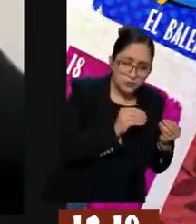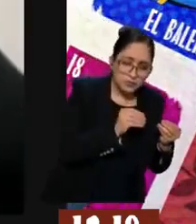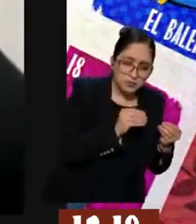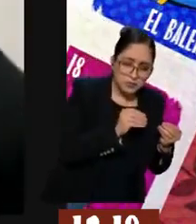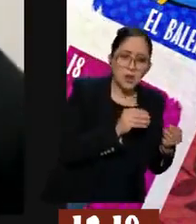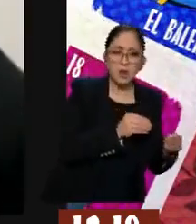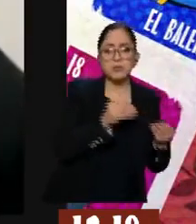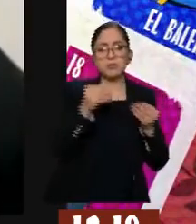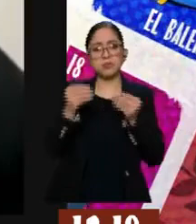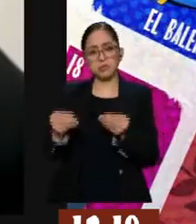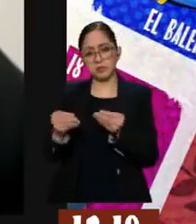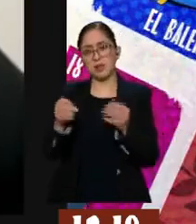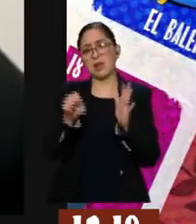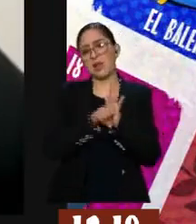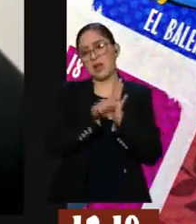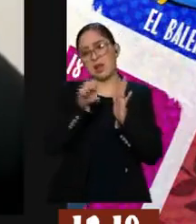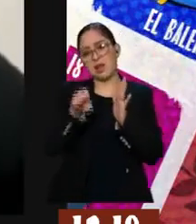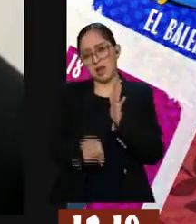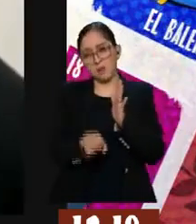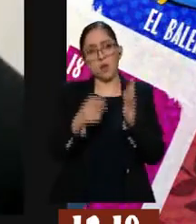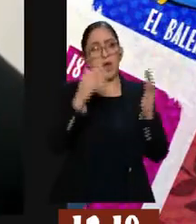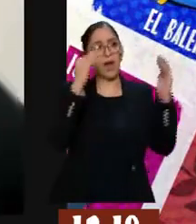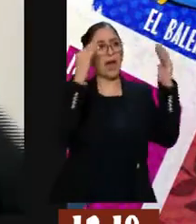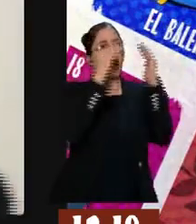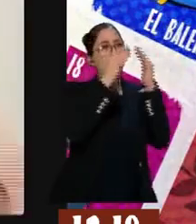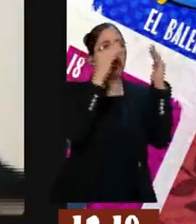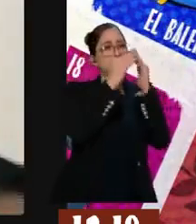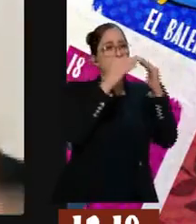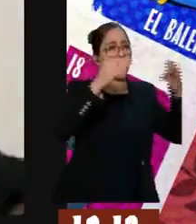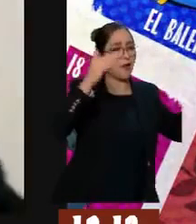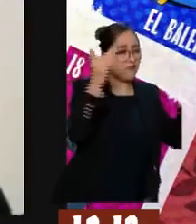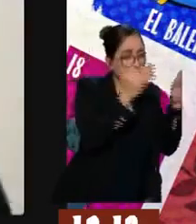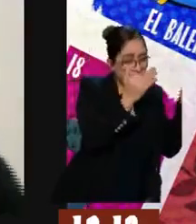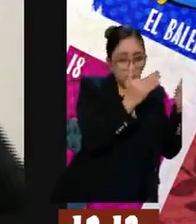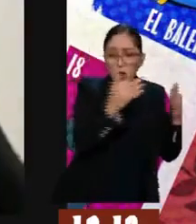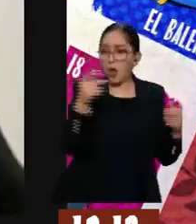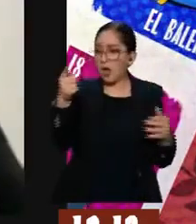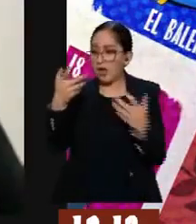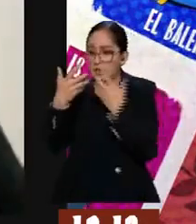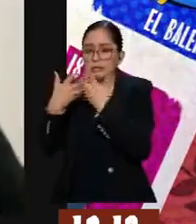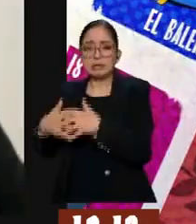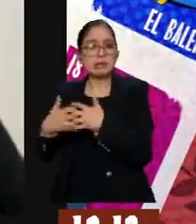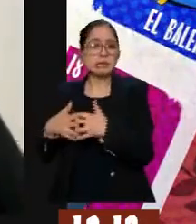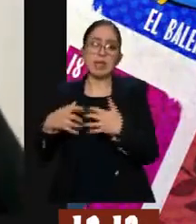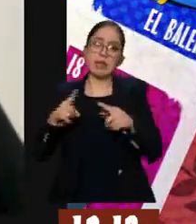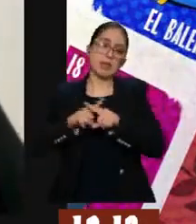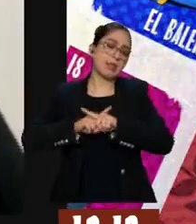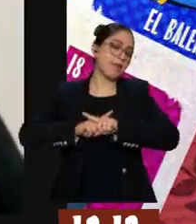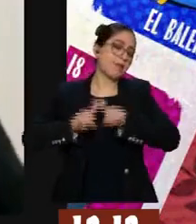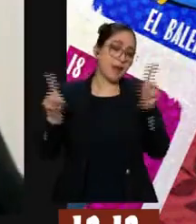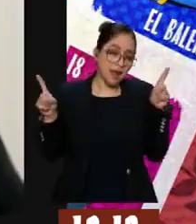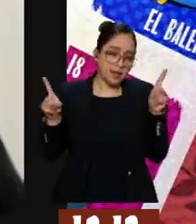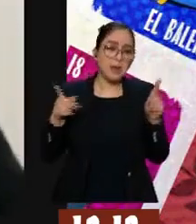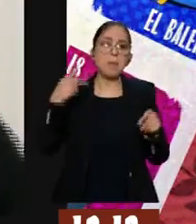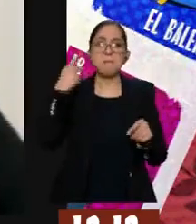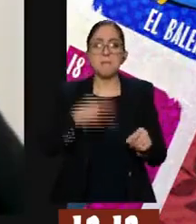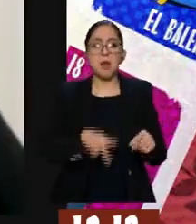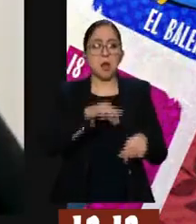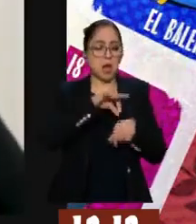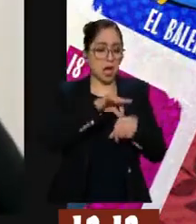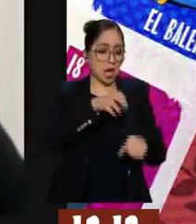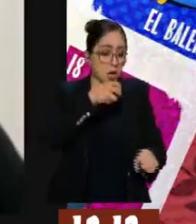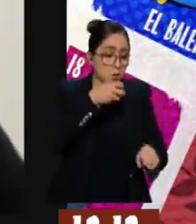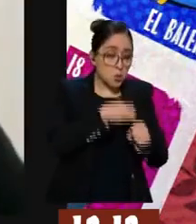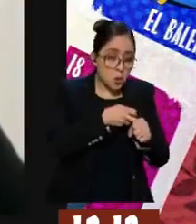nunca se va a comparar el congelado casero con el industrial, así que no te podría decir así exactamente una característica, pero sí, pues, con que le siente durita, sí.